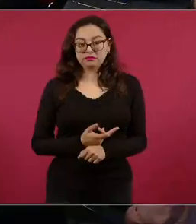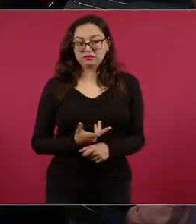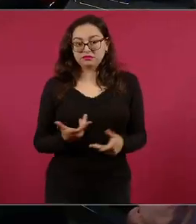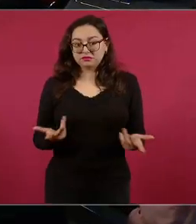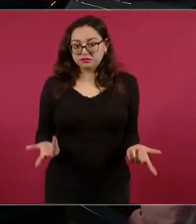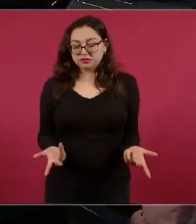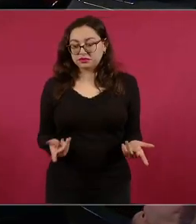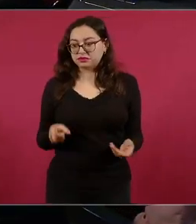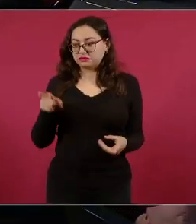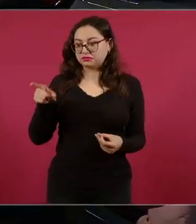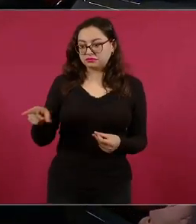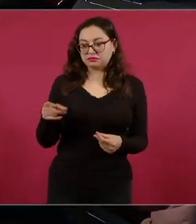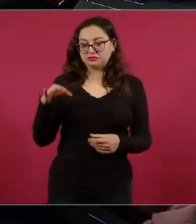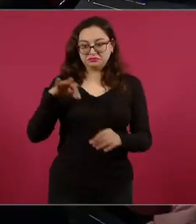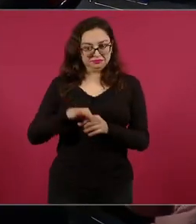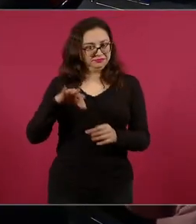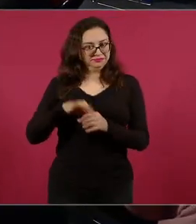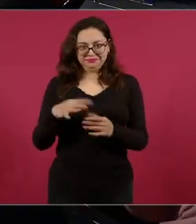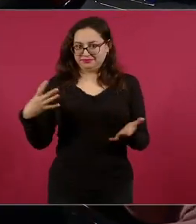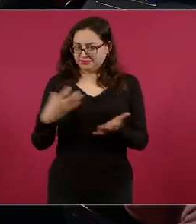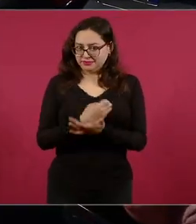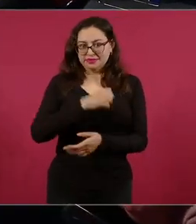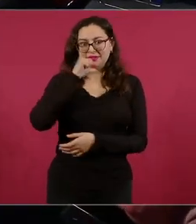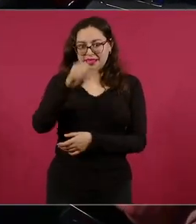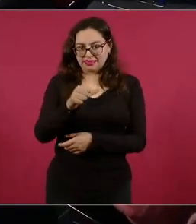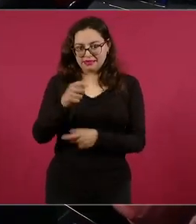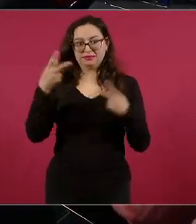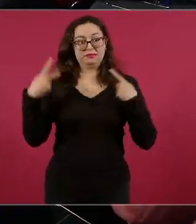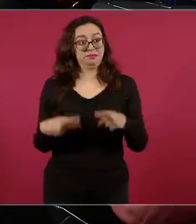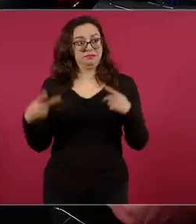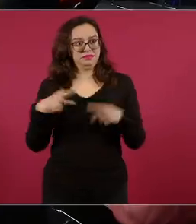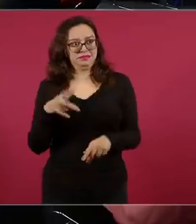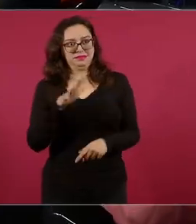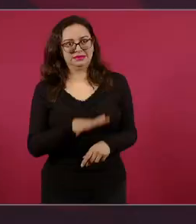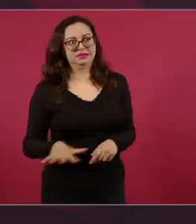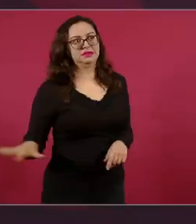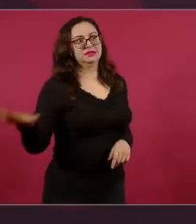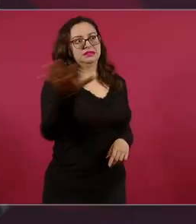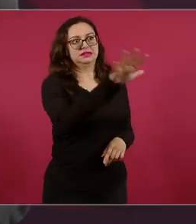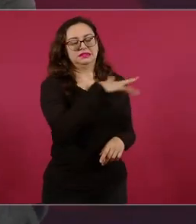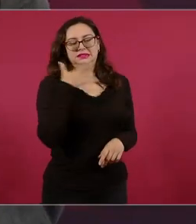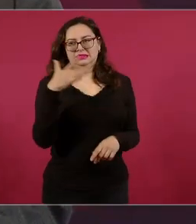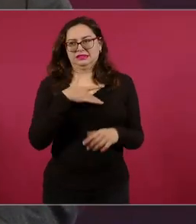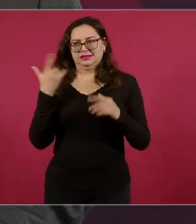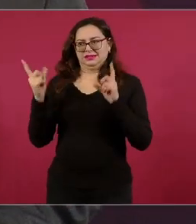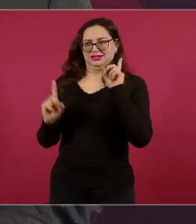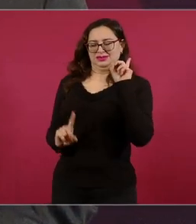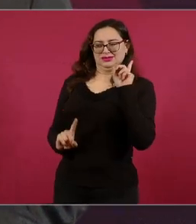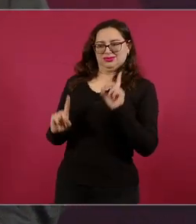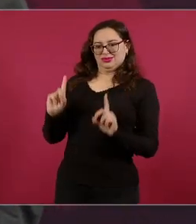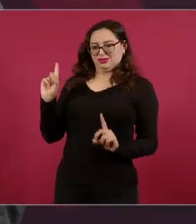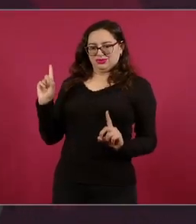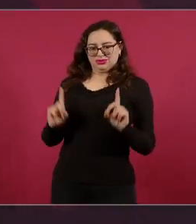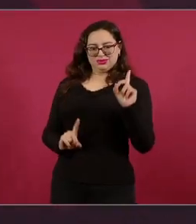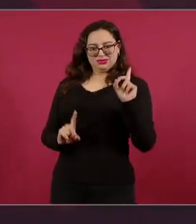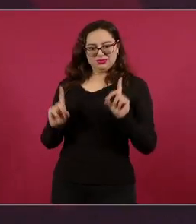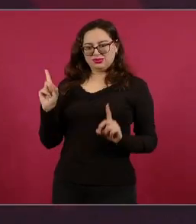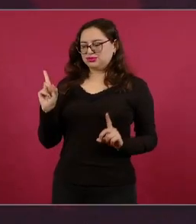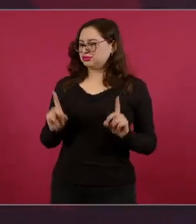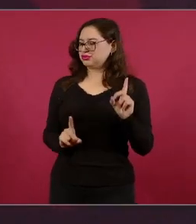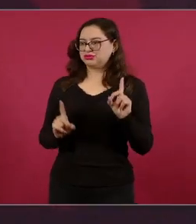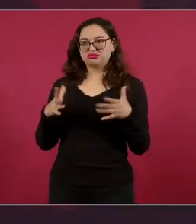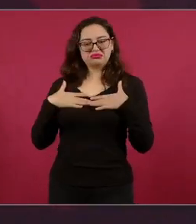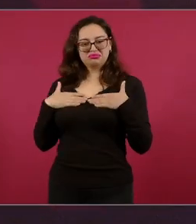legitimidad en las elecciones, como fue impuesto